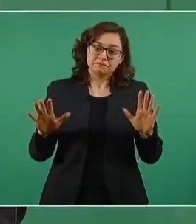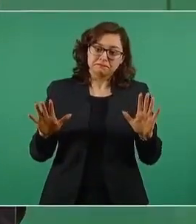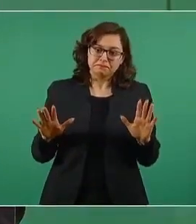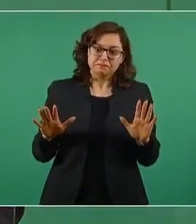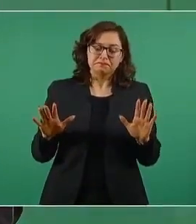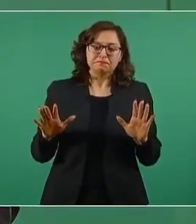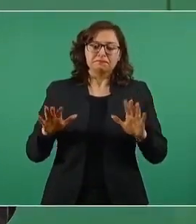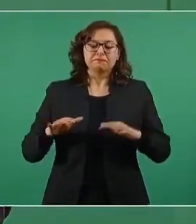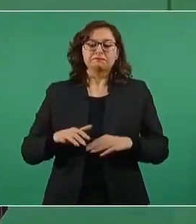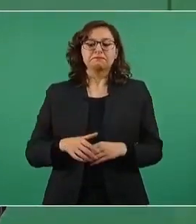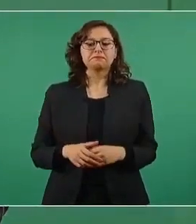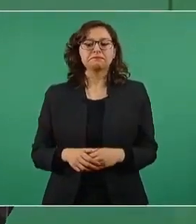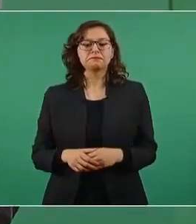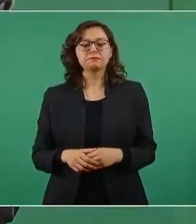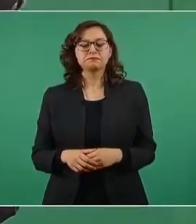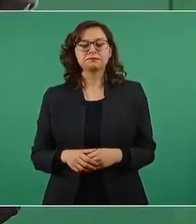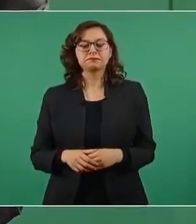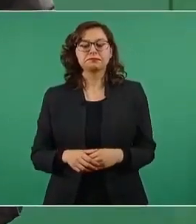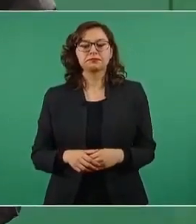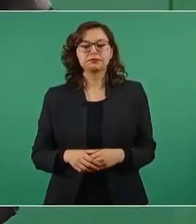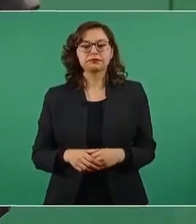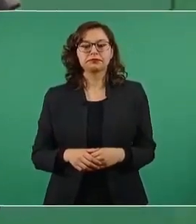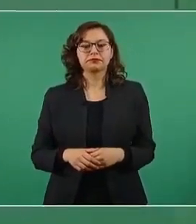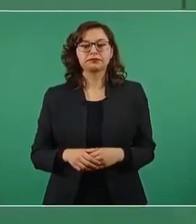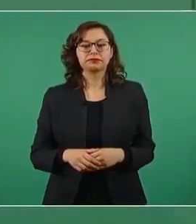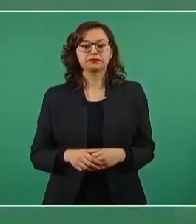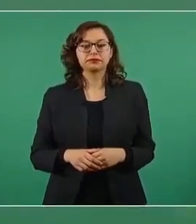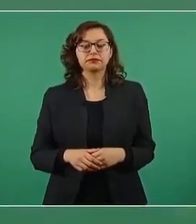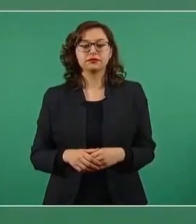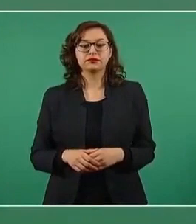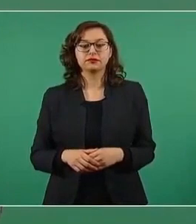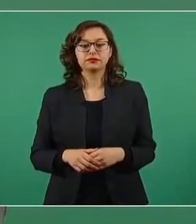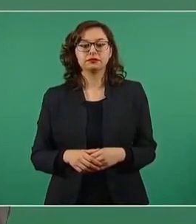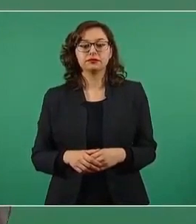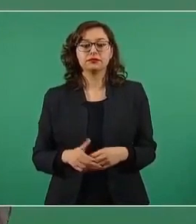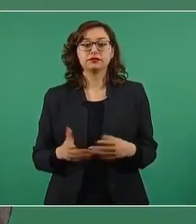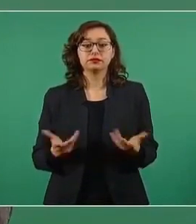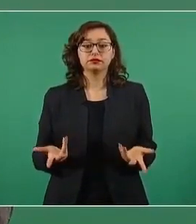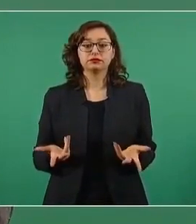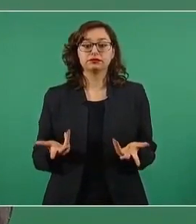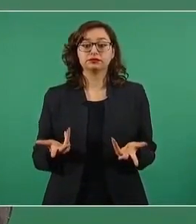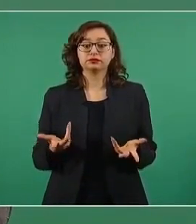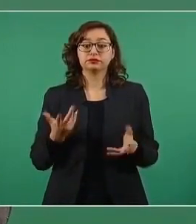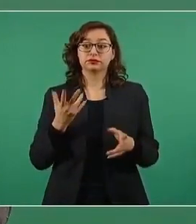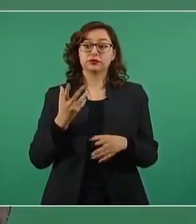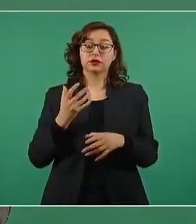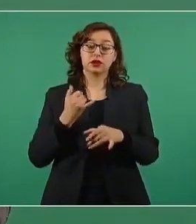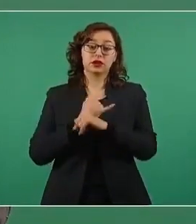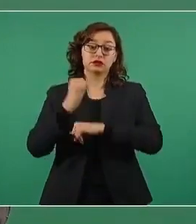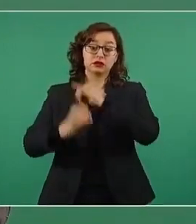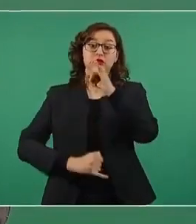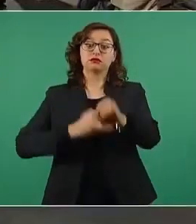los organismos deben de pronunciarse.